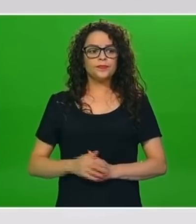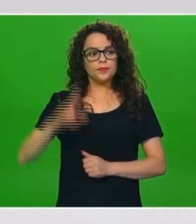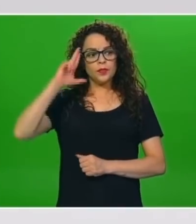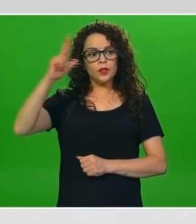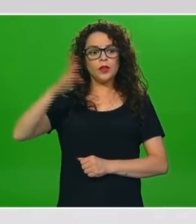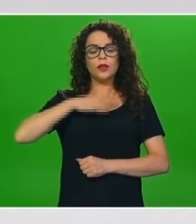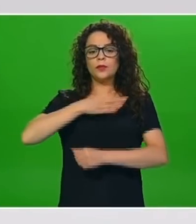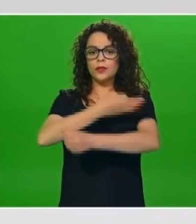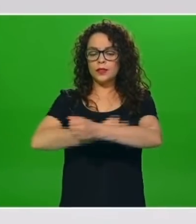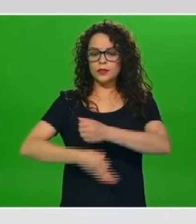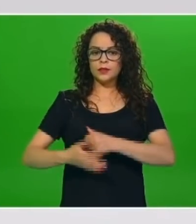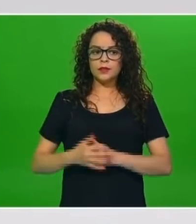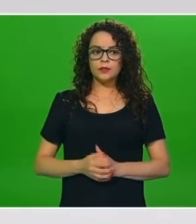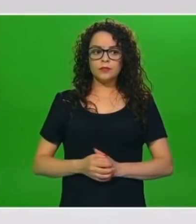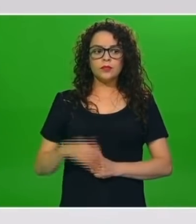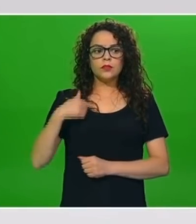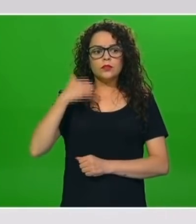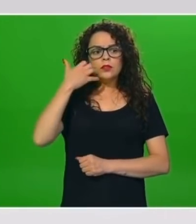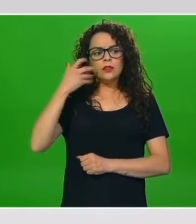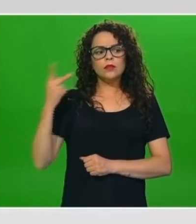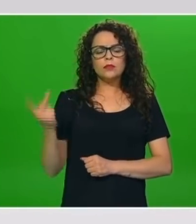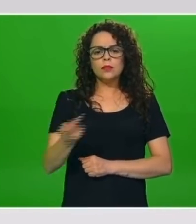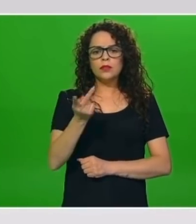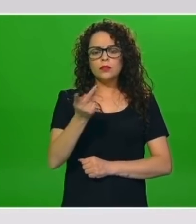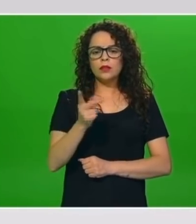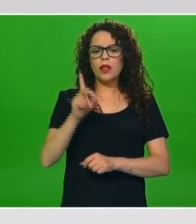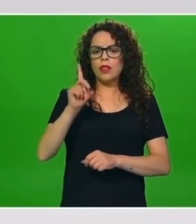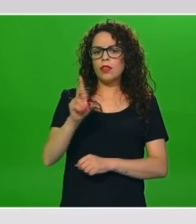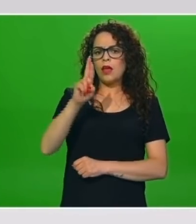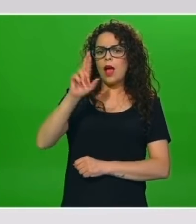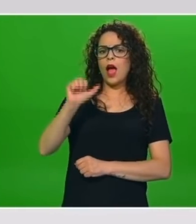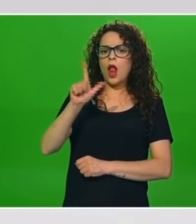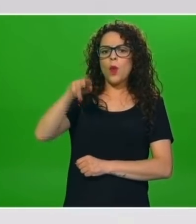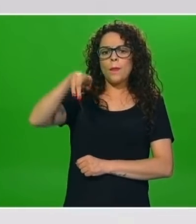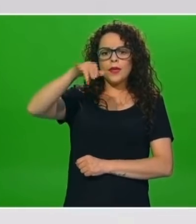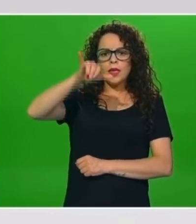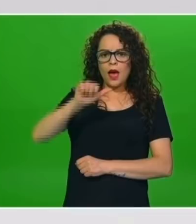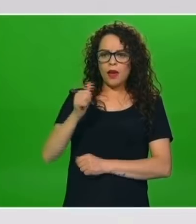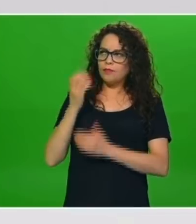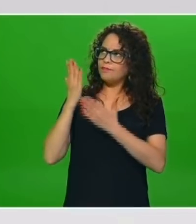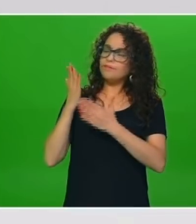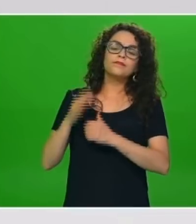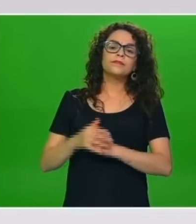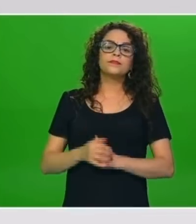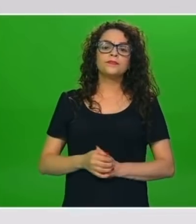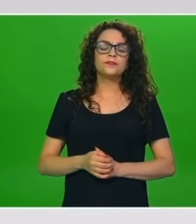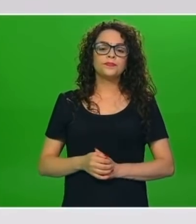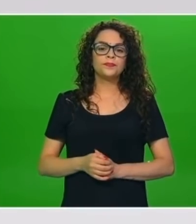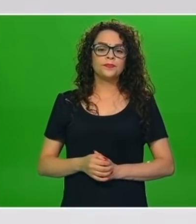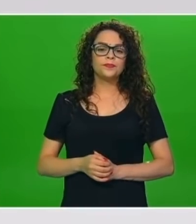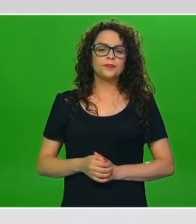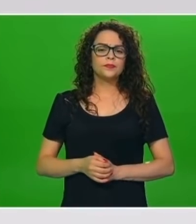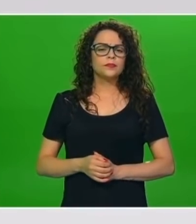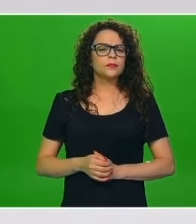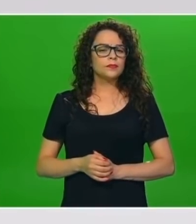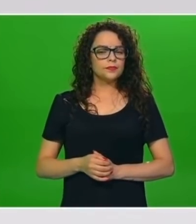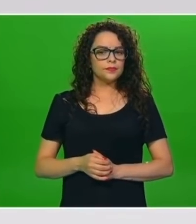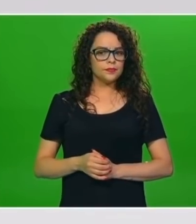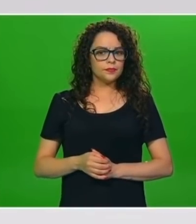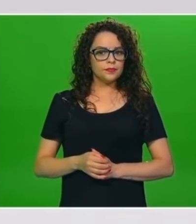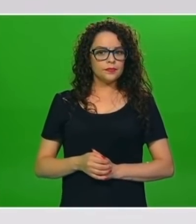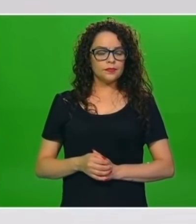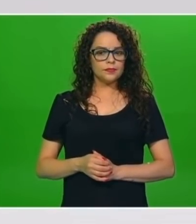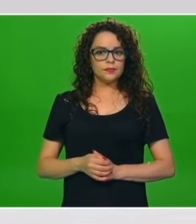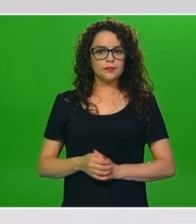Entonces, quería preguntar al doctor Alomía, por favor, ¿qué efectos puede tener la